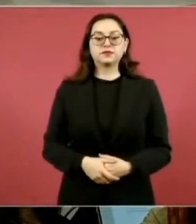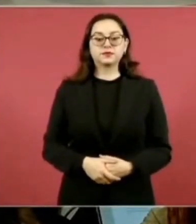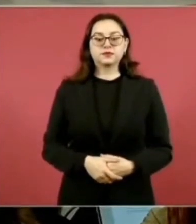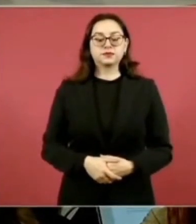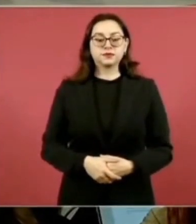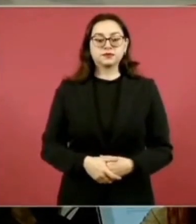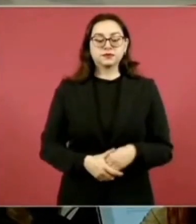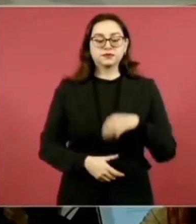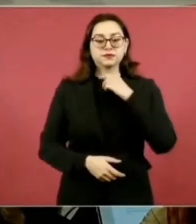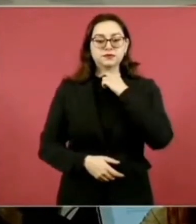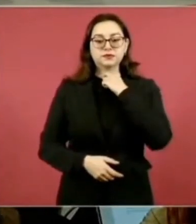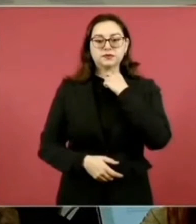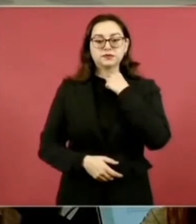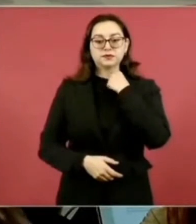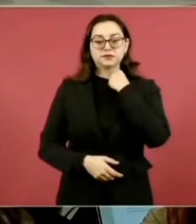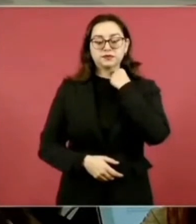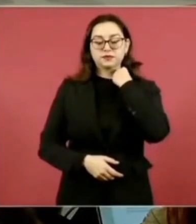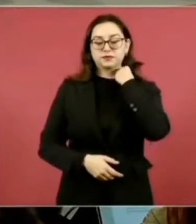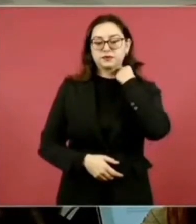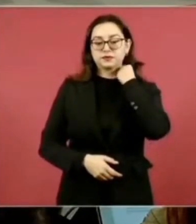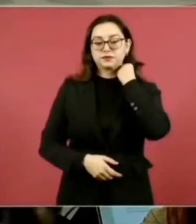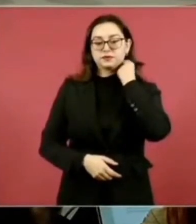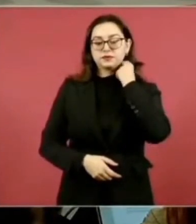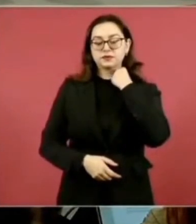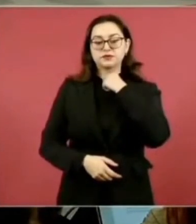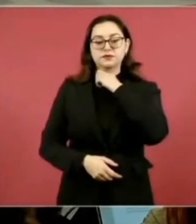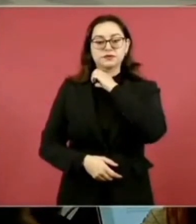¿Quién va primero? sector obrero?